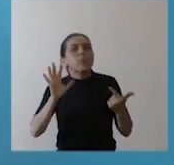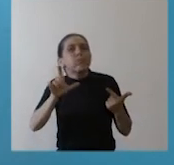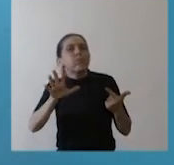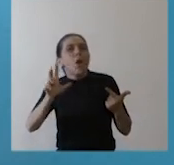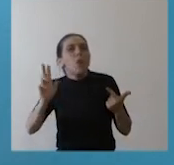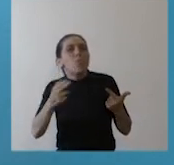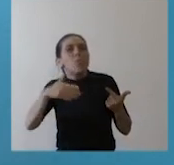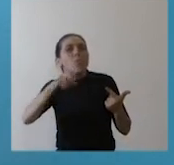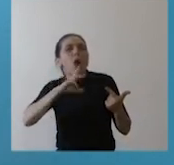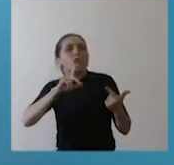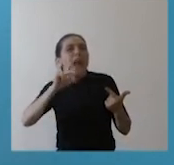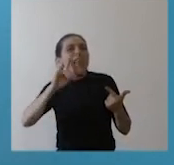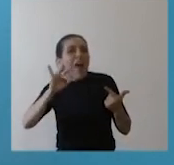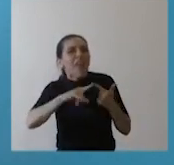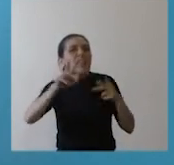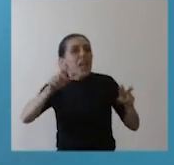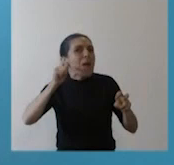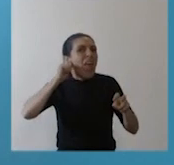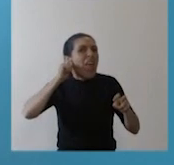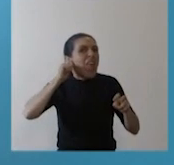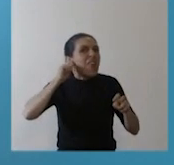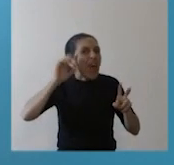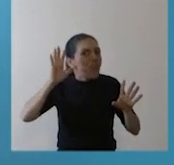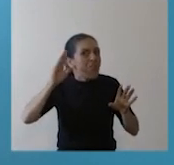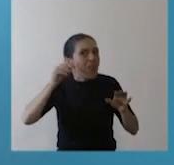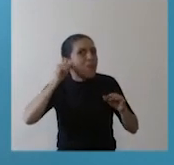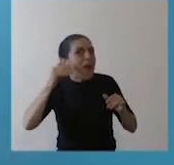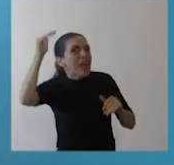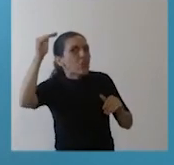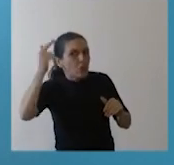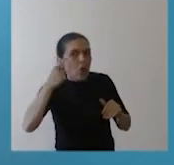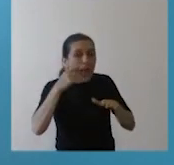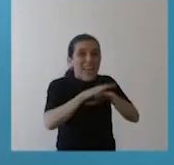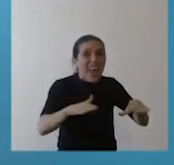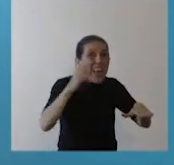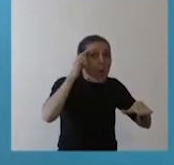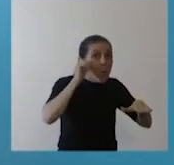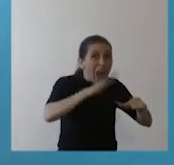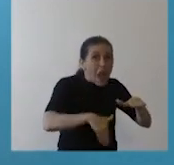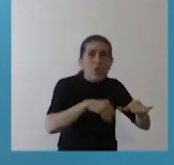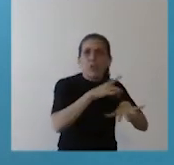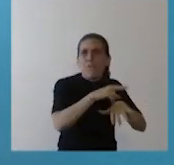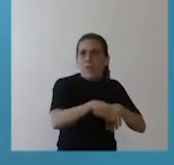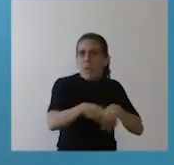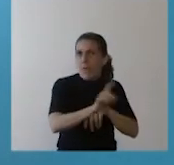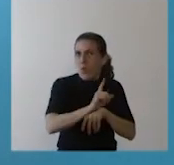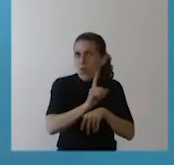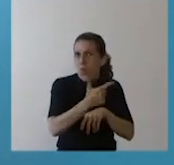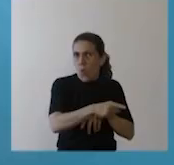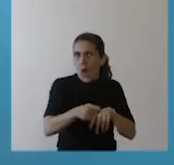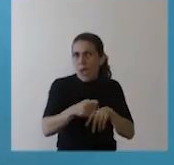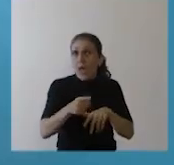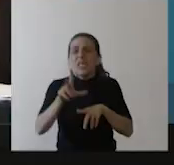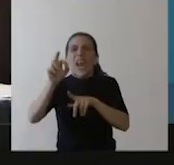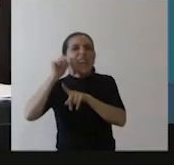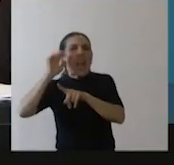respecto de la población de más edad. Prácticamente no hay casos en niños menores de 9 años, los casos que hay en jóvenes menores